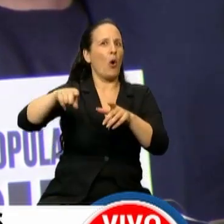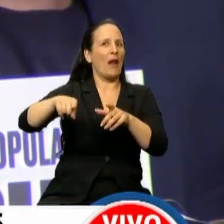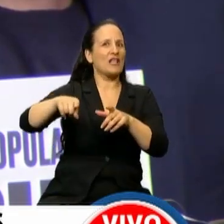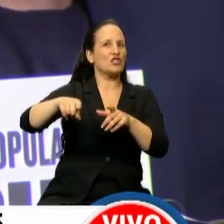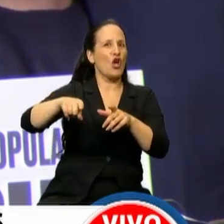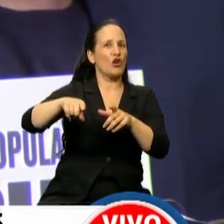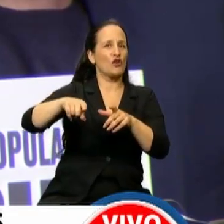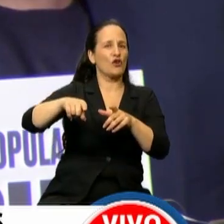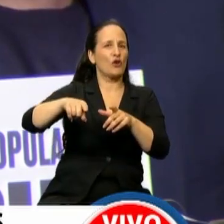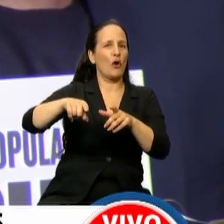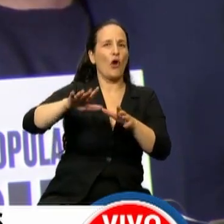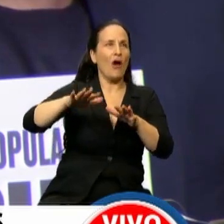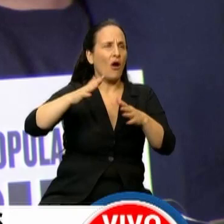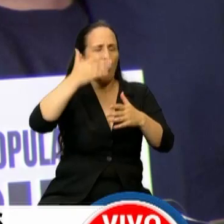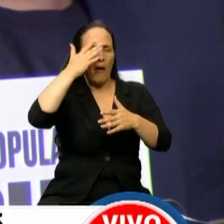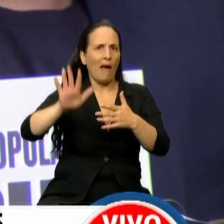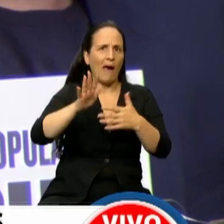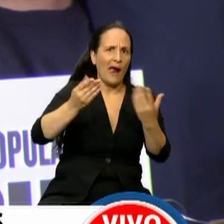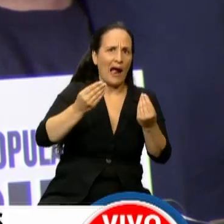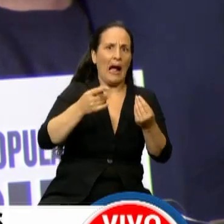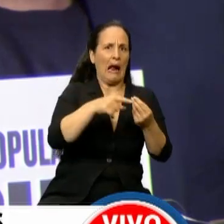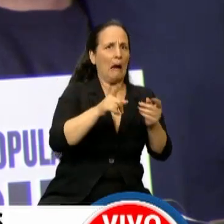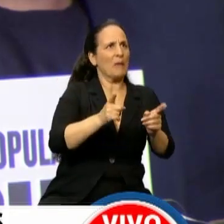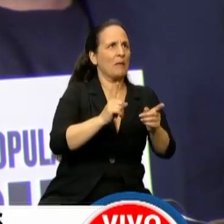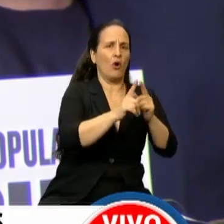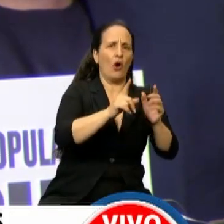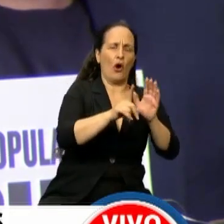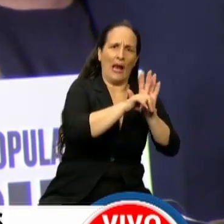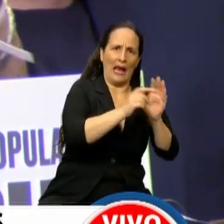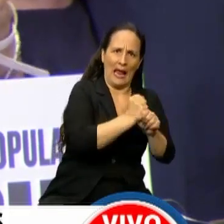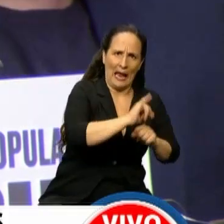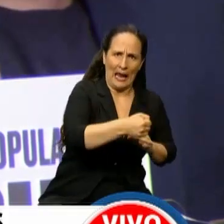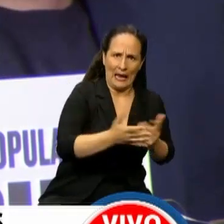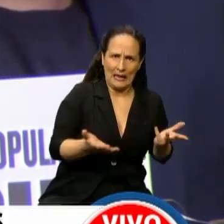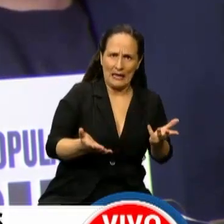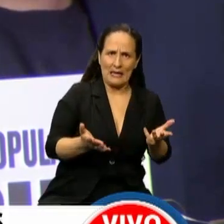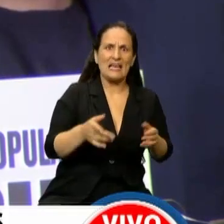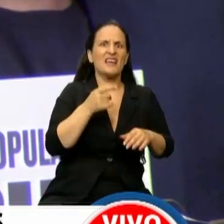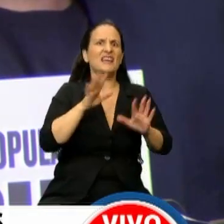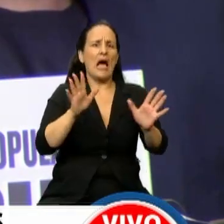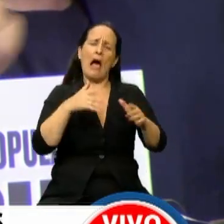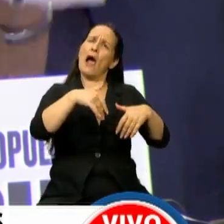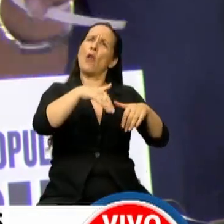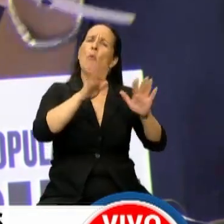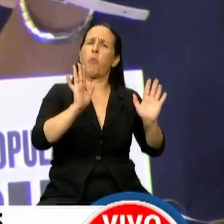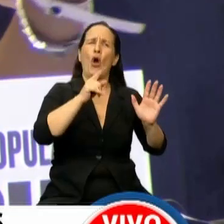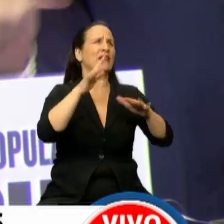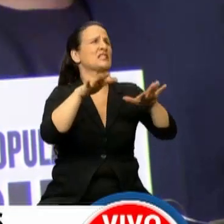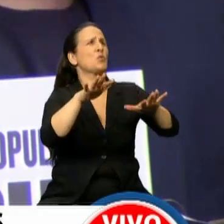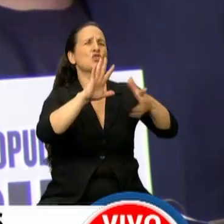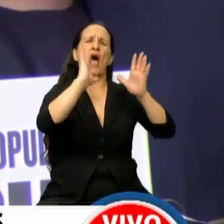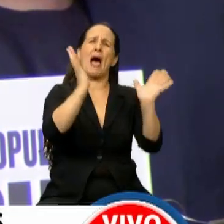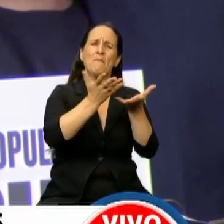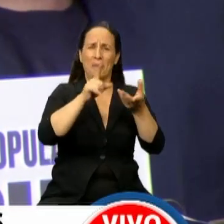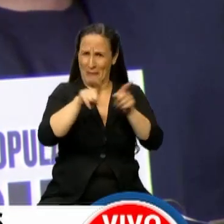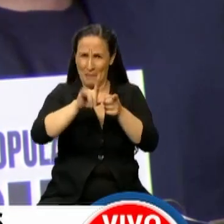la aprobación de esta ley, que va a dejar, si se avanzara pasivos ambientales enormes como ocurre en otras